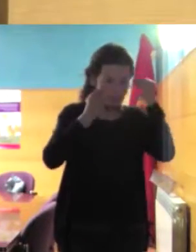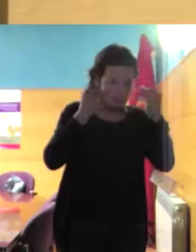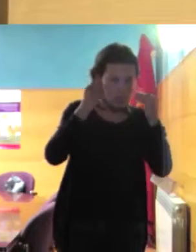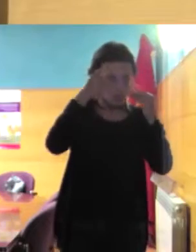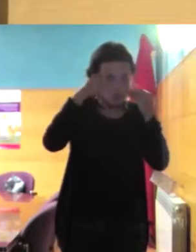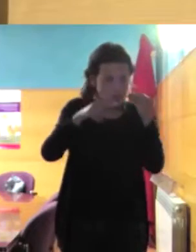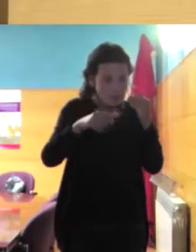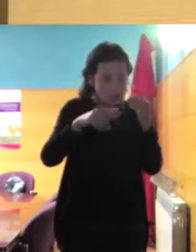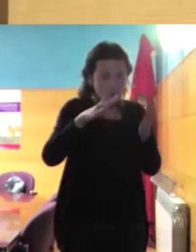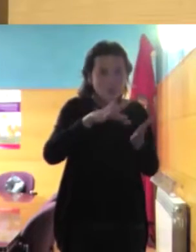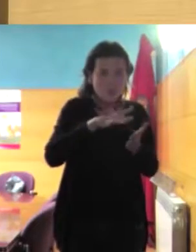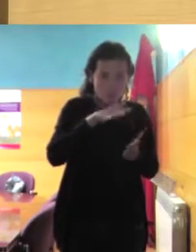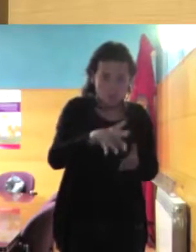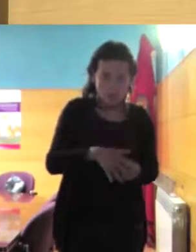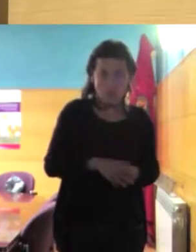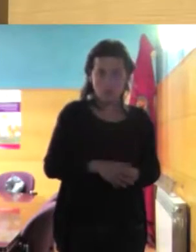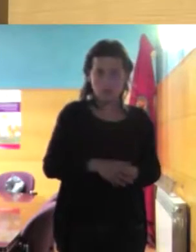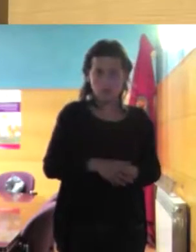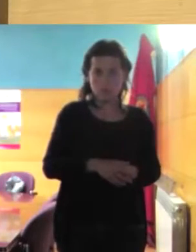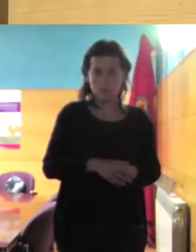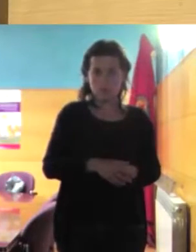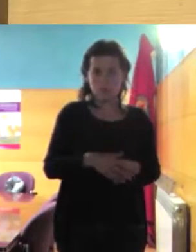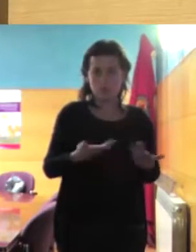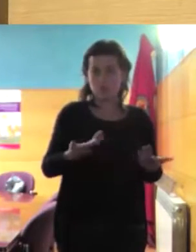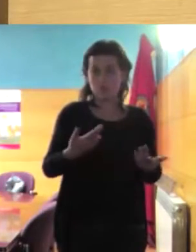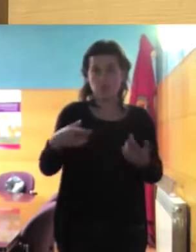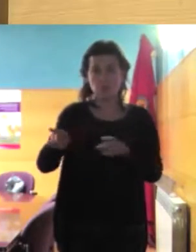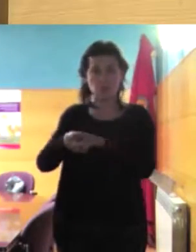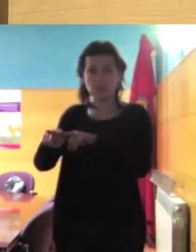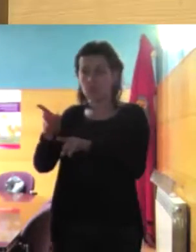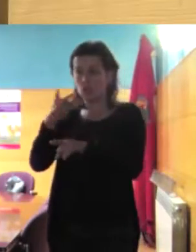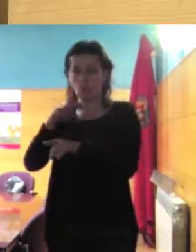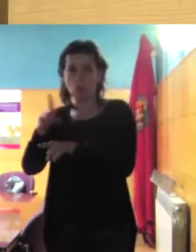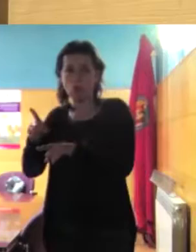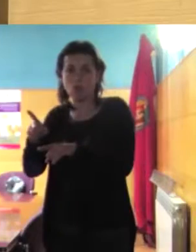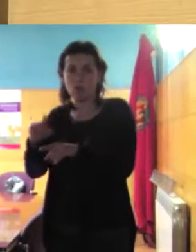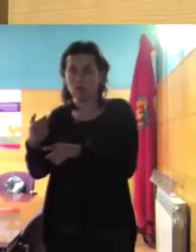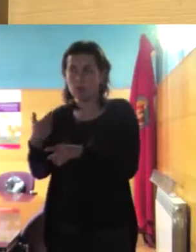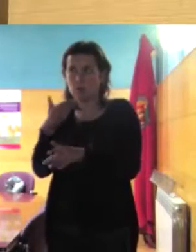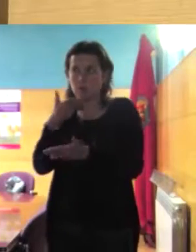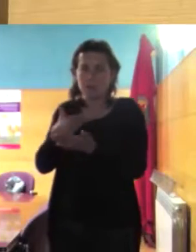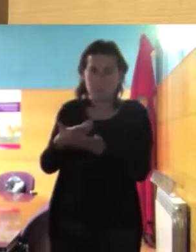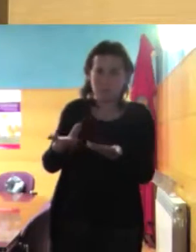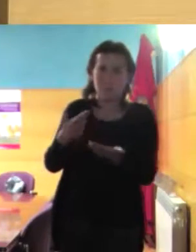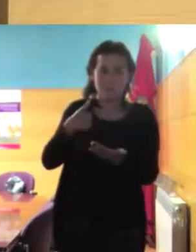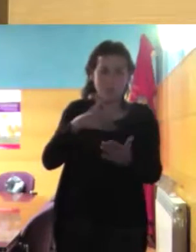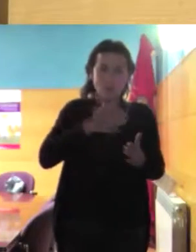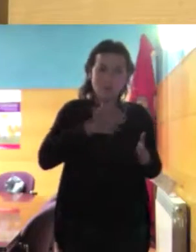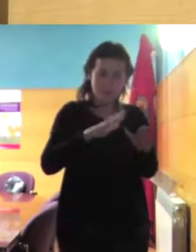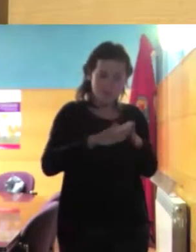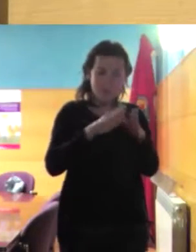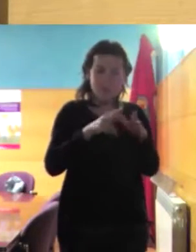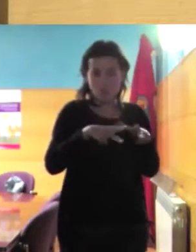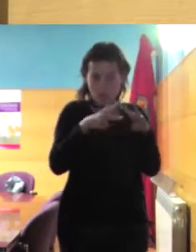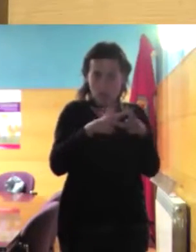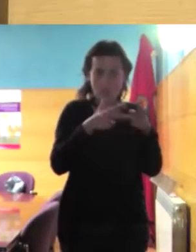que se me exija al menos que antes de criticar lo que no conozco por lo menos pues eso pues pueda entenderlo preguntar y algo muy importante